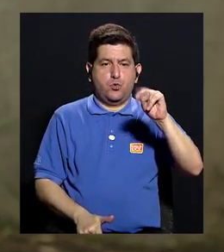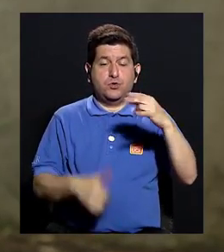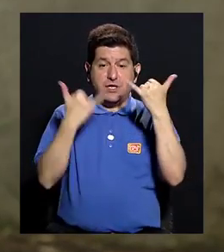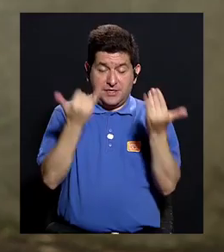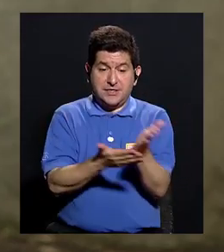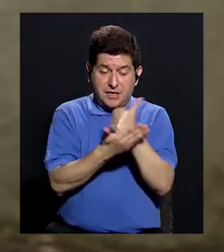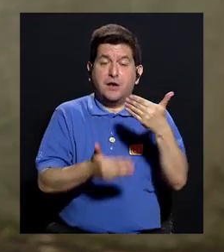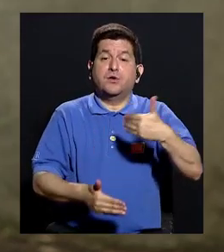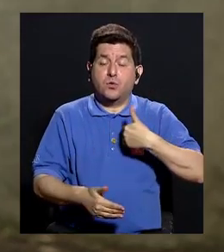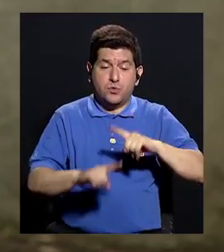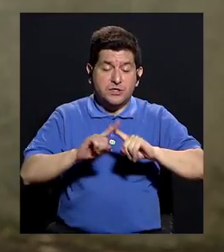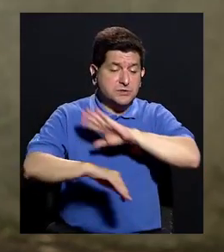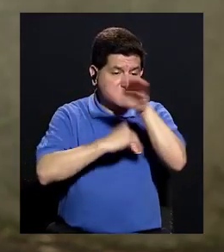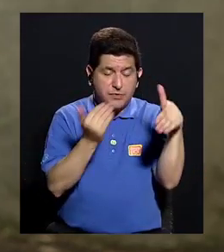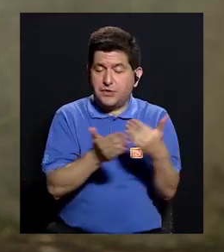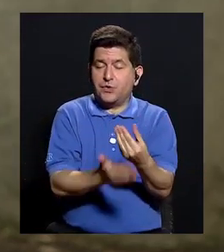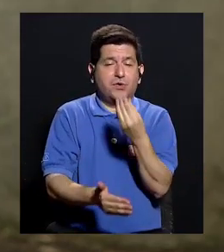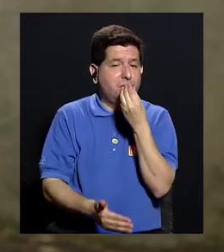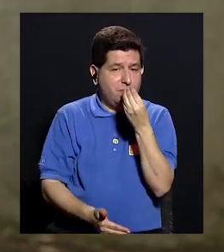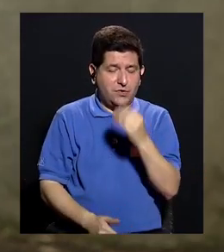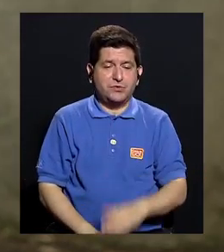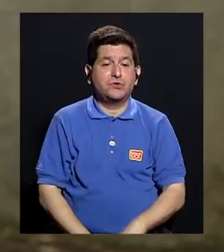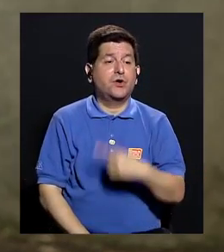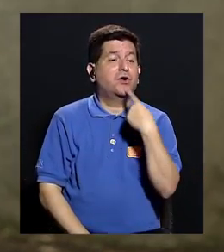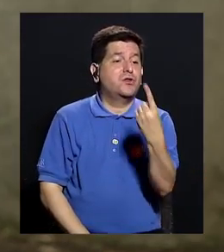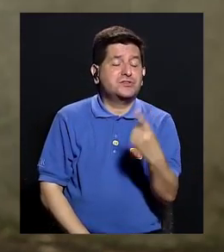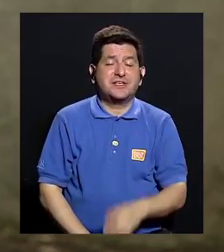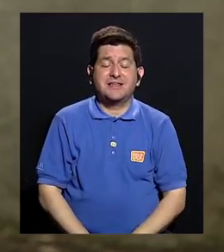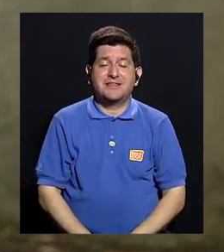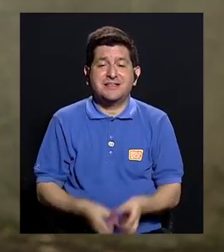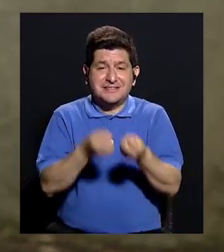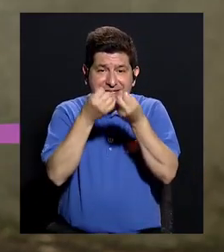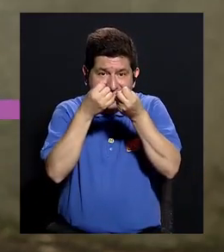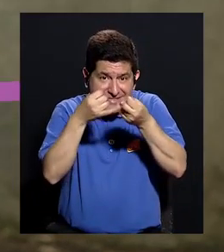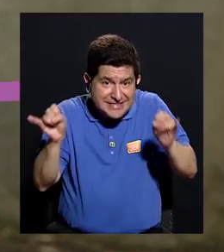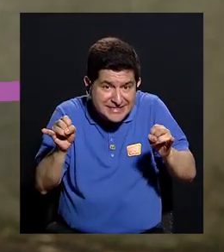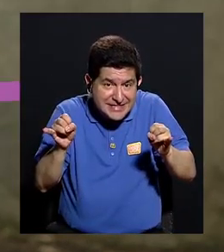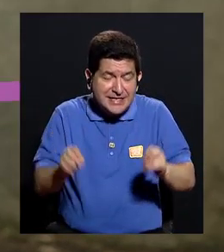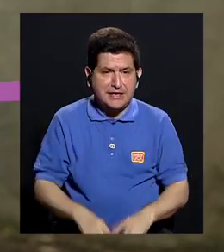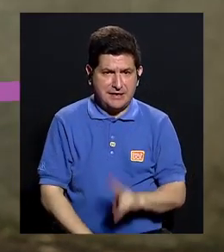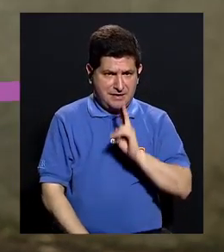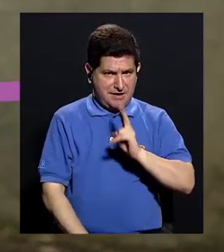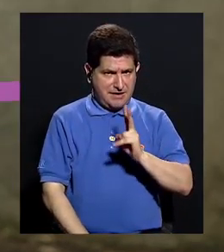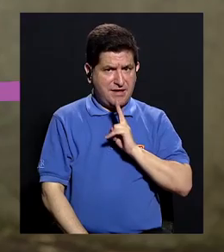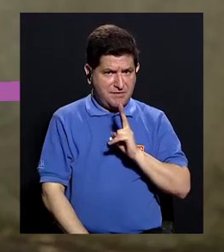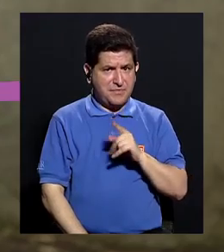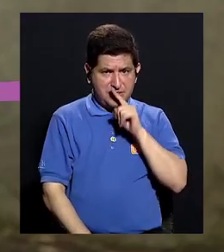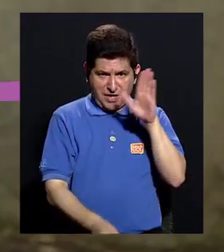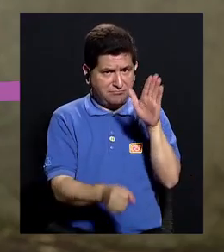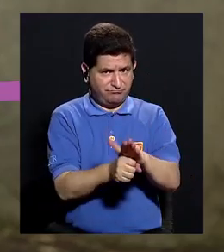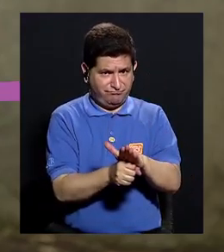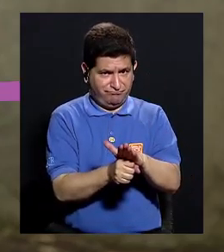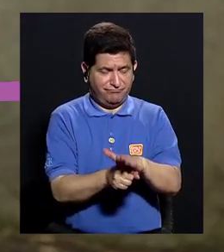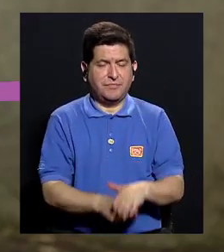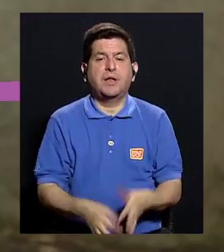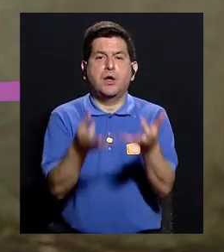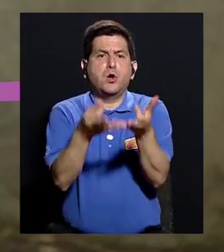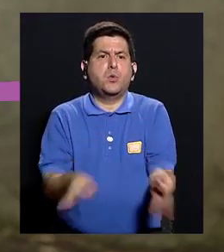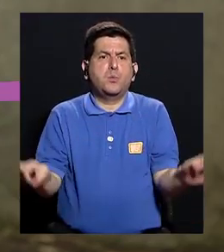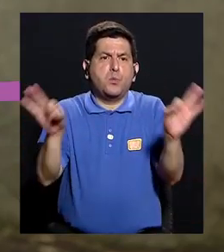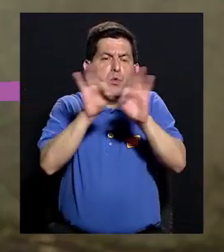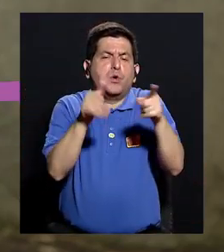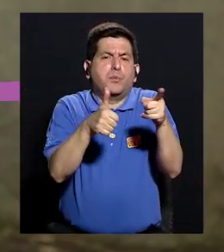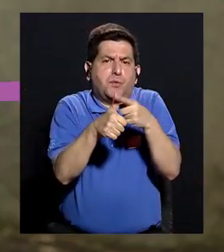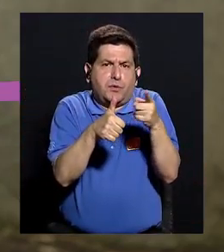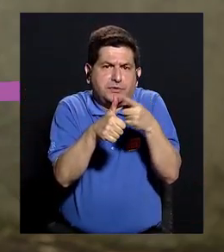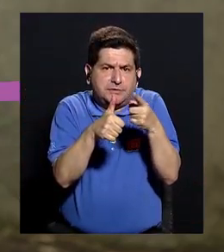contienen, ¿verdad? Sin embargo, no todos los alimentos que dicen ser libres de gluten realmente lo deben, ¿verdad? Porque es